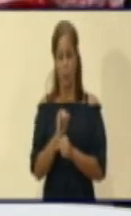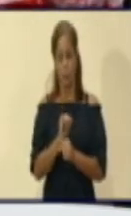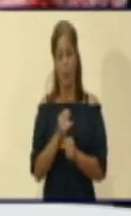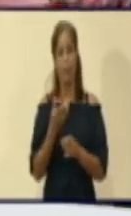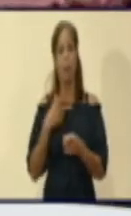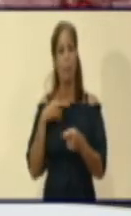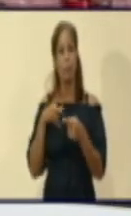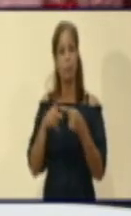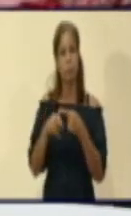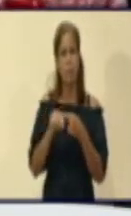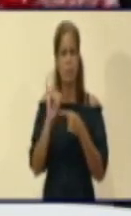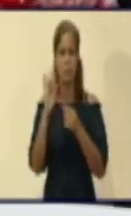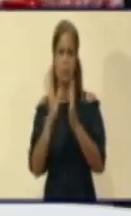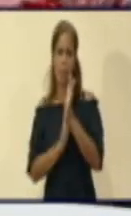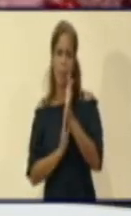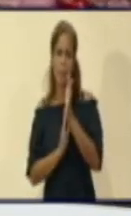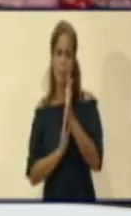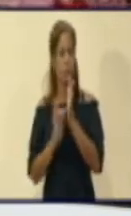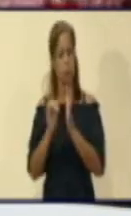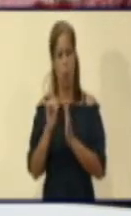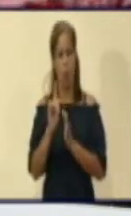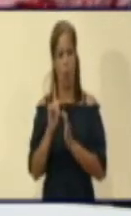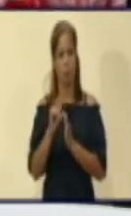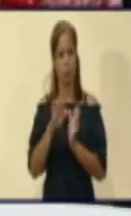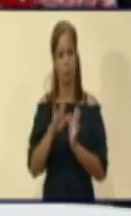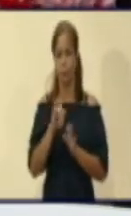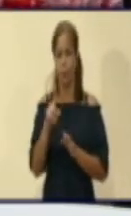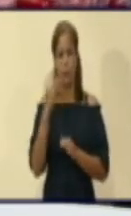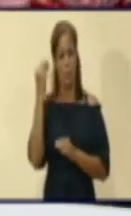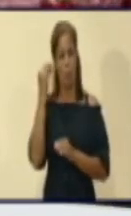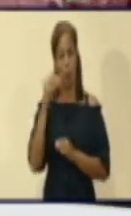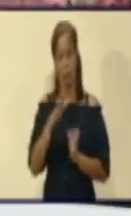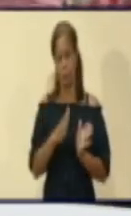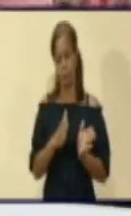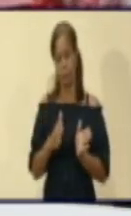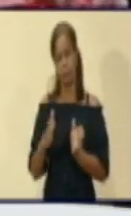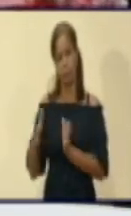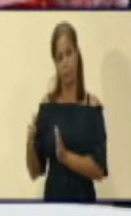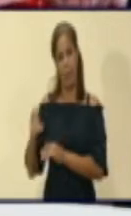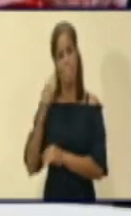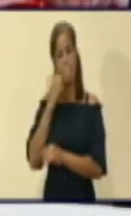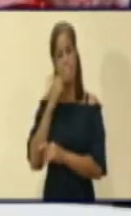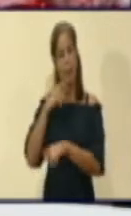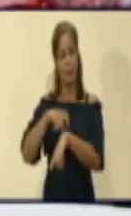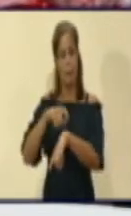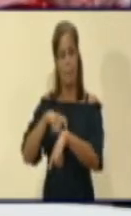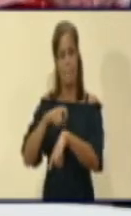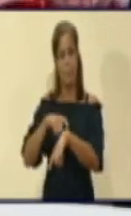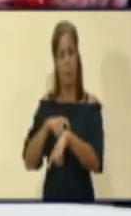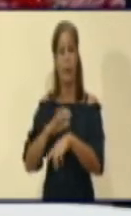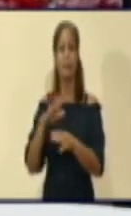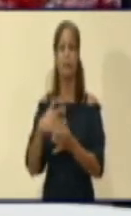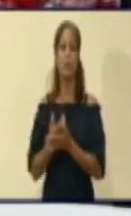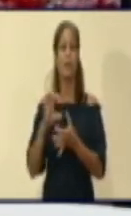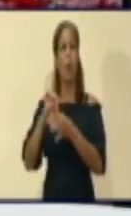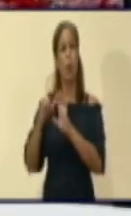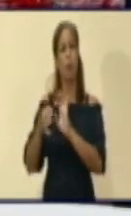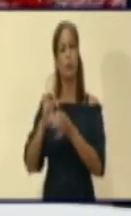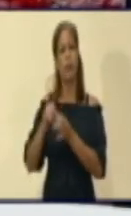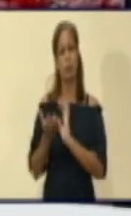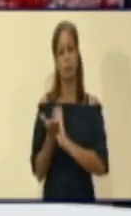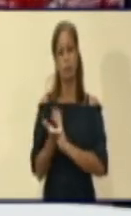de forma tal que no haya ningún tipo de problemática en este sentido. Nos solicitaba el coordinador, hay varias